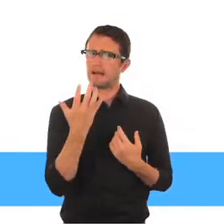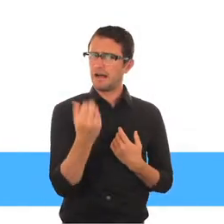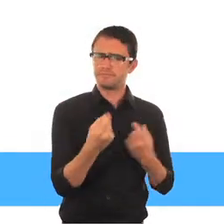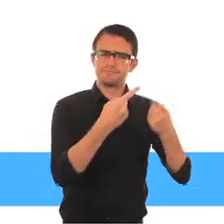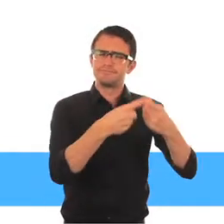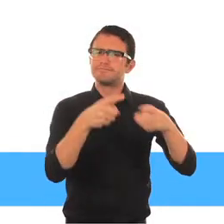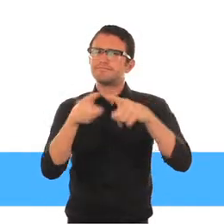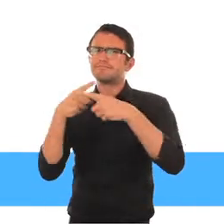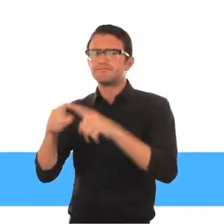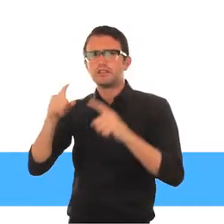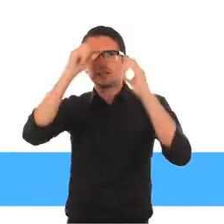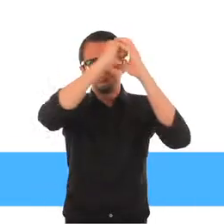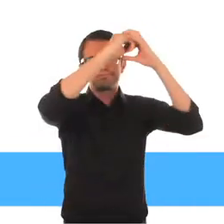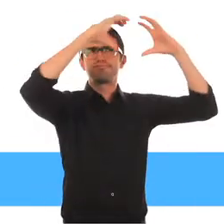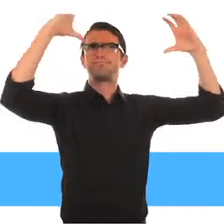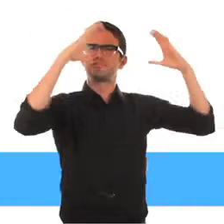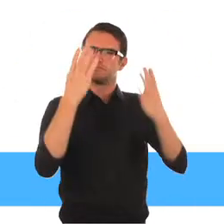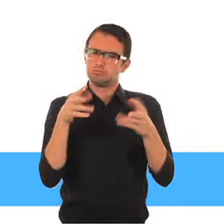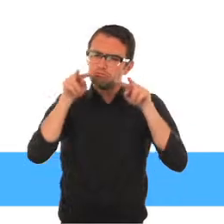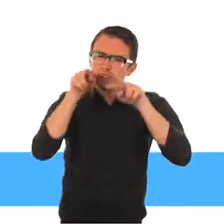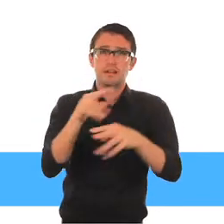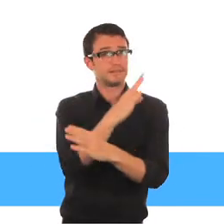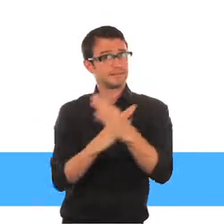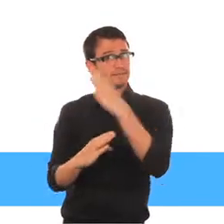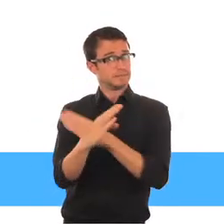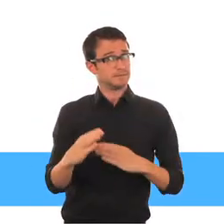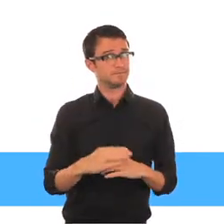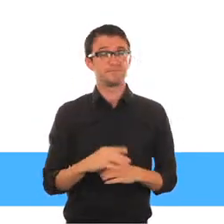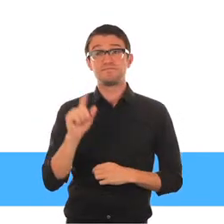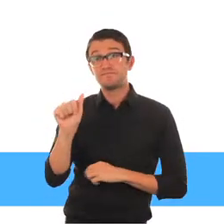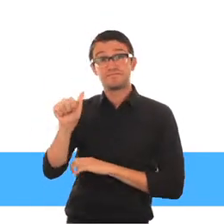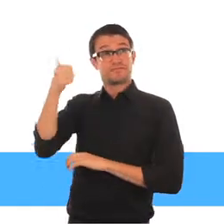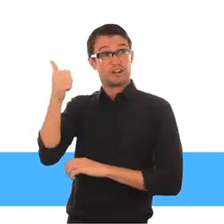Existen tres diferentes enfoques o modelos para entender la discapacidad.